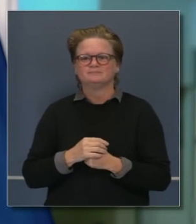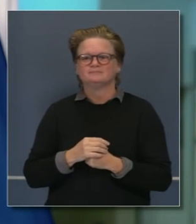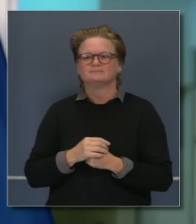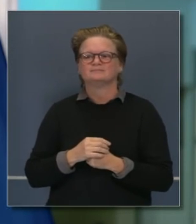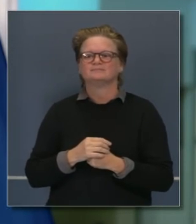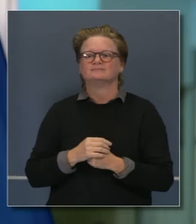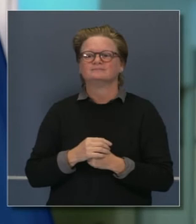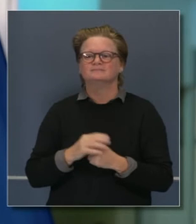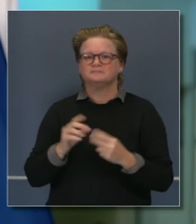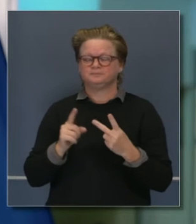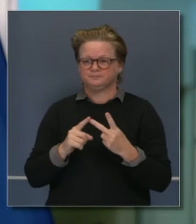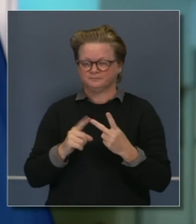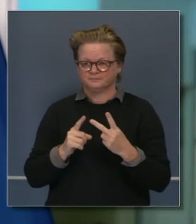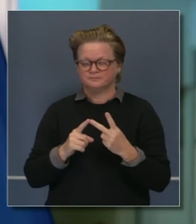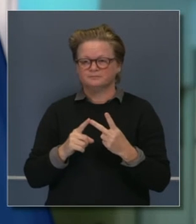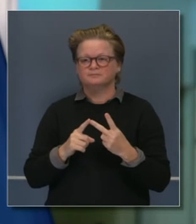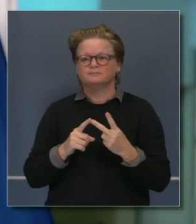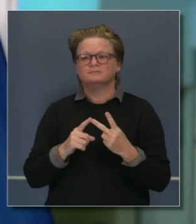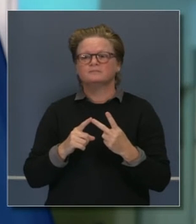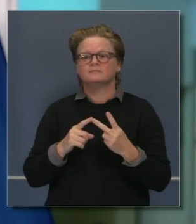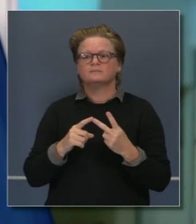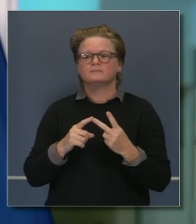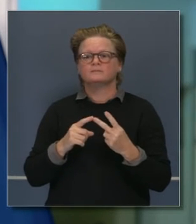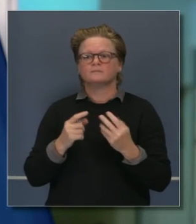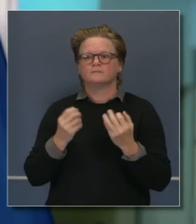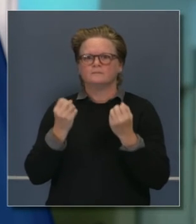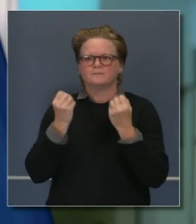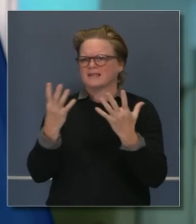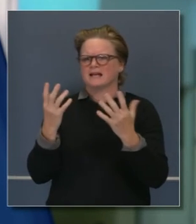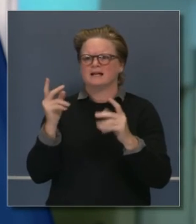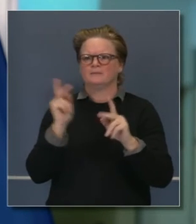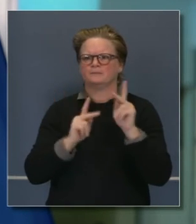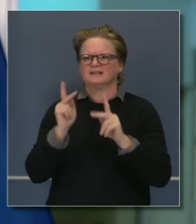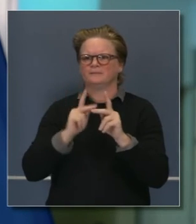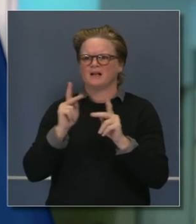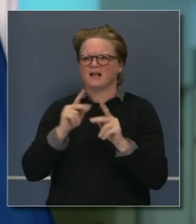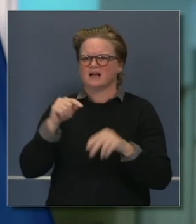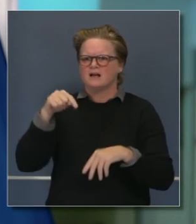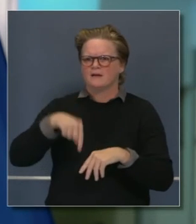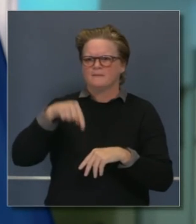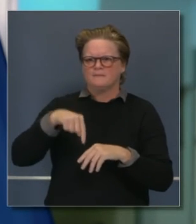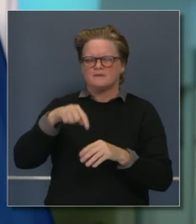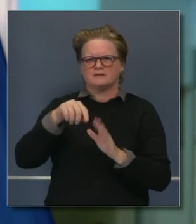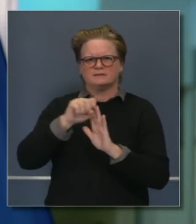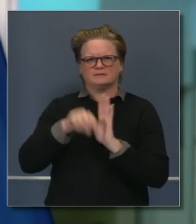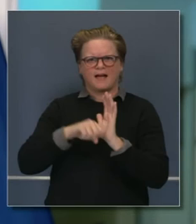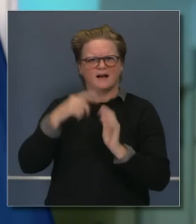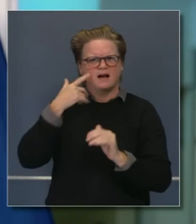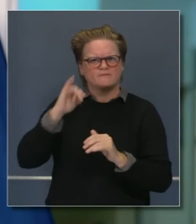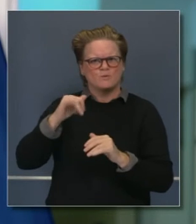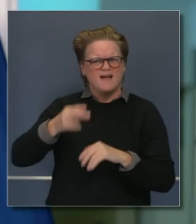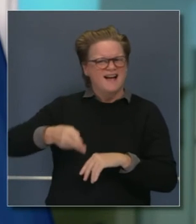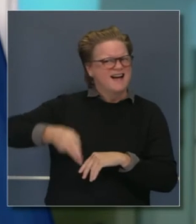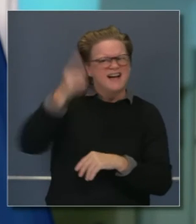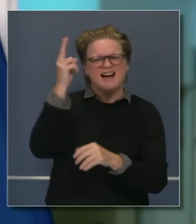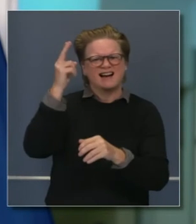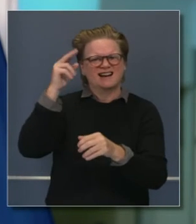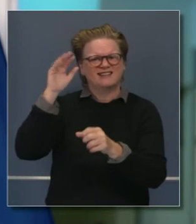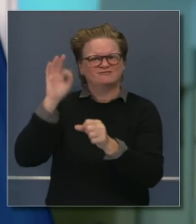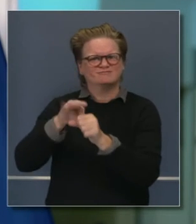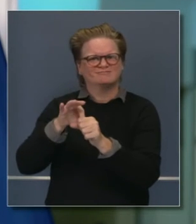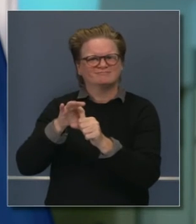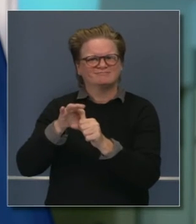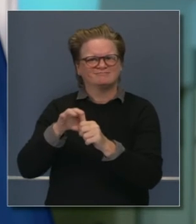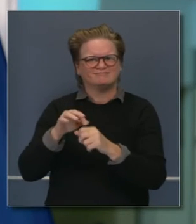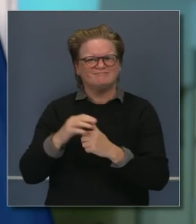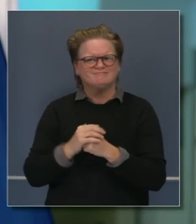cada boletín de voto que fue enviado por correspondencia ha sido algo muy importante. Están hablando